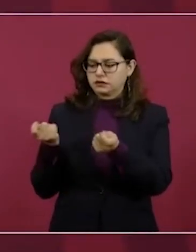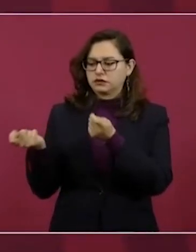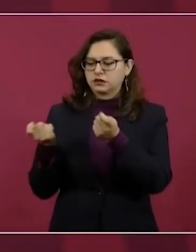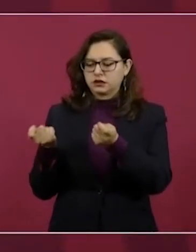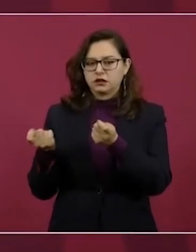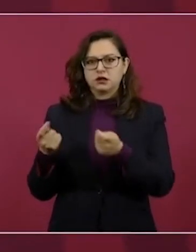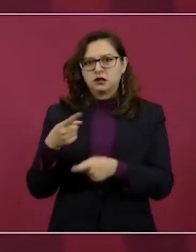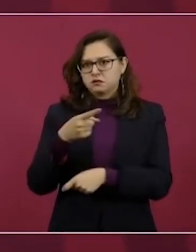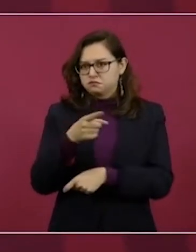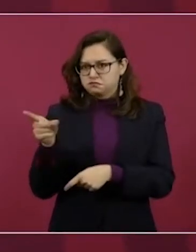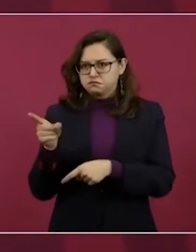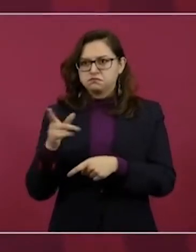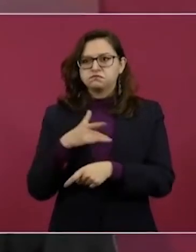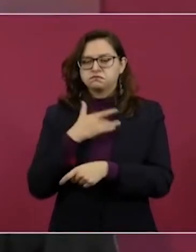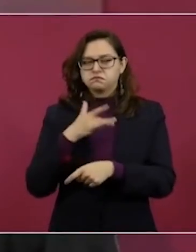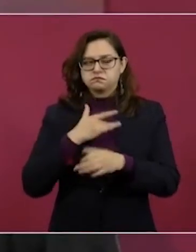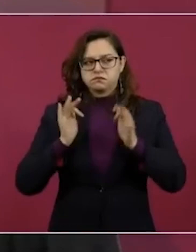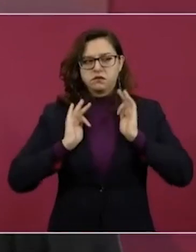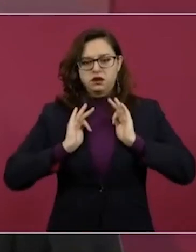tranquilos por eso.